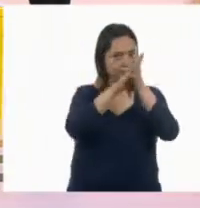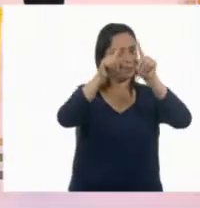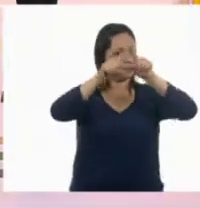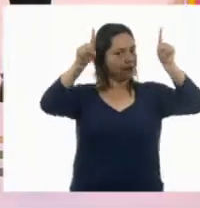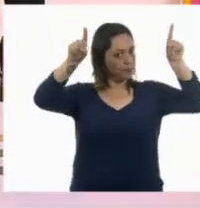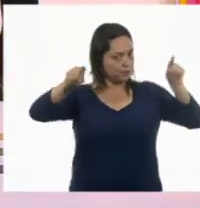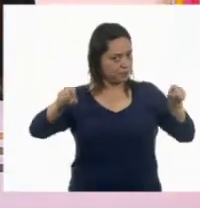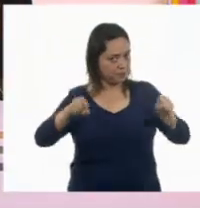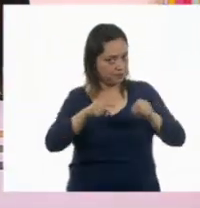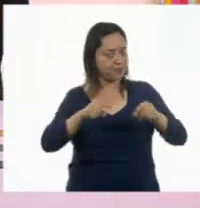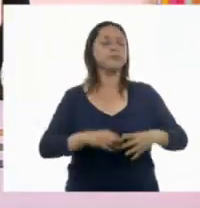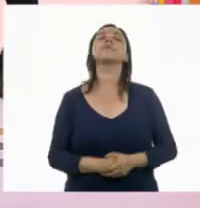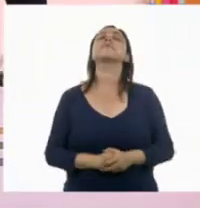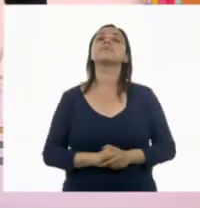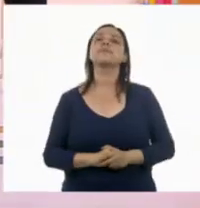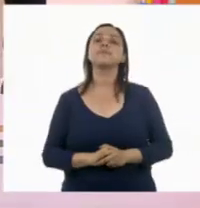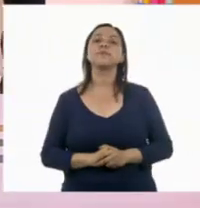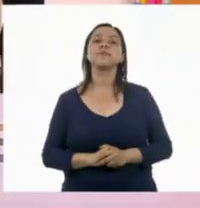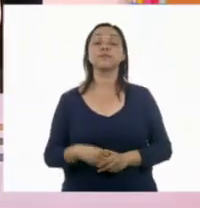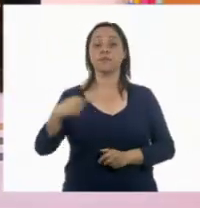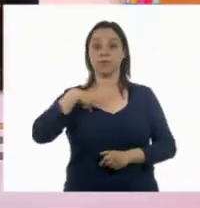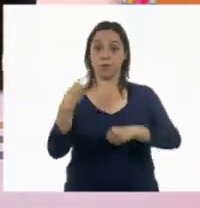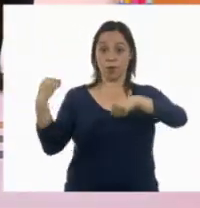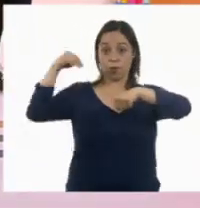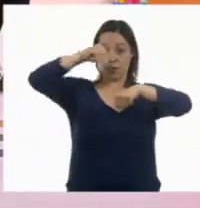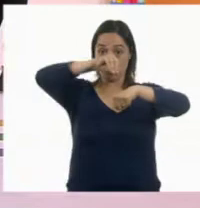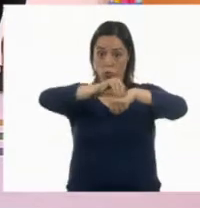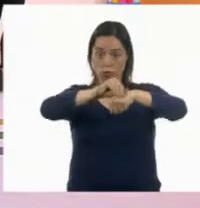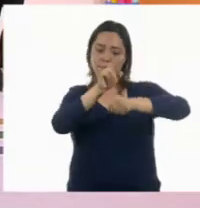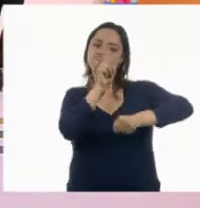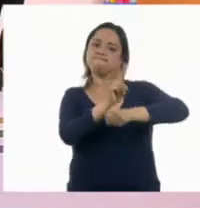Voy a poner, guardián,